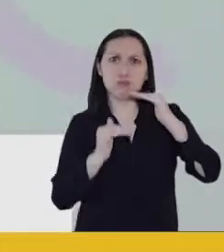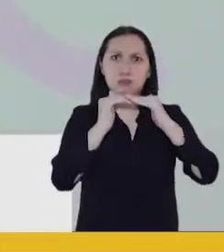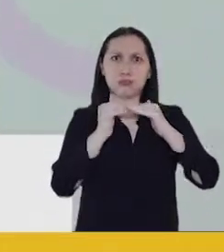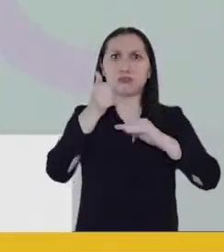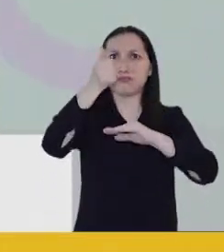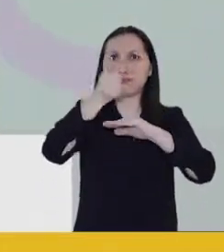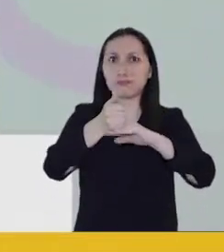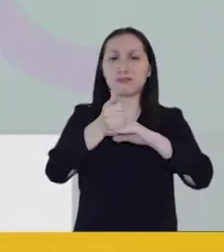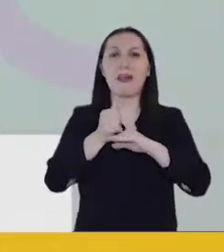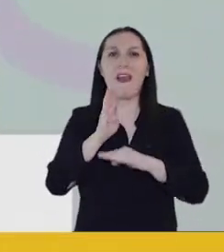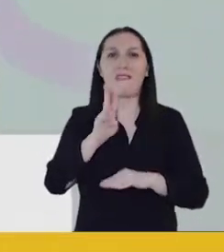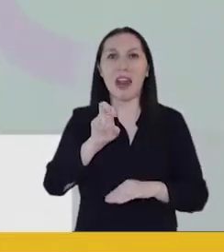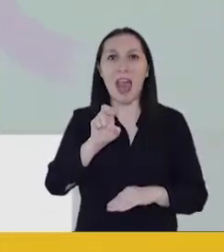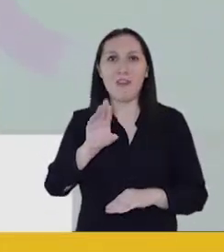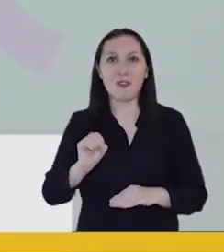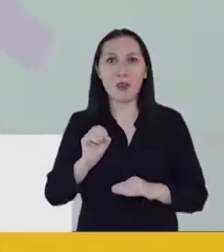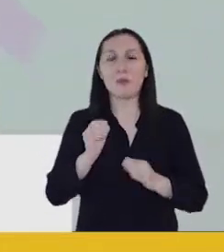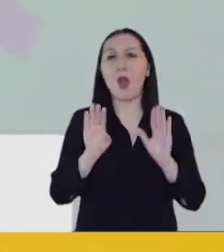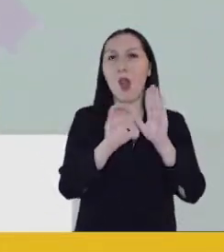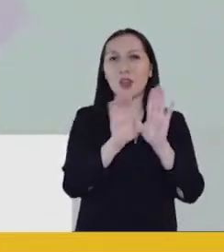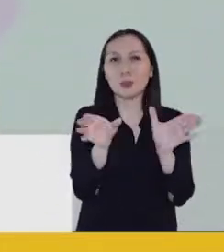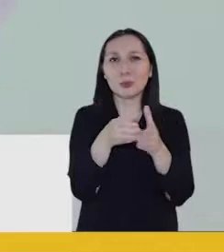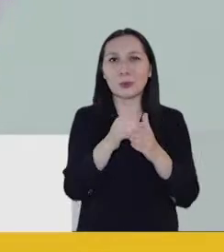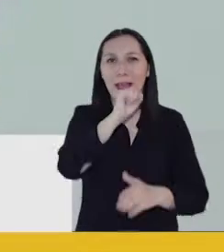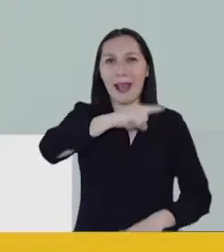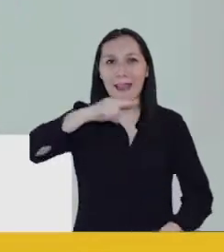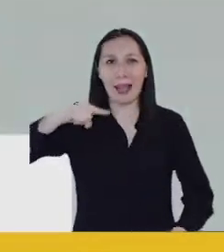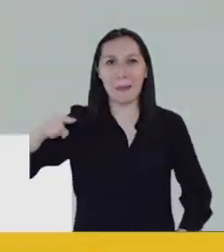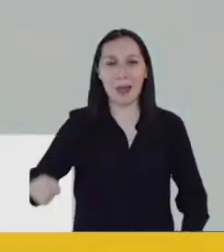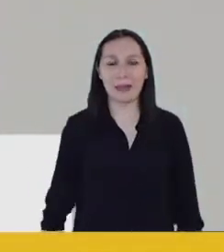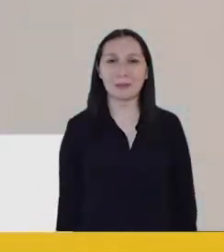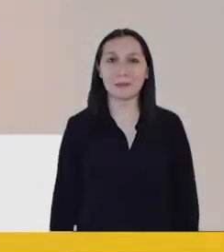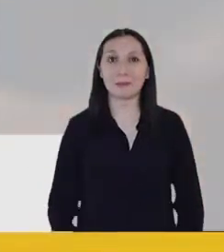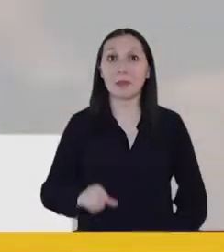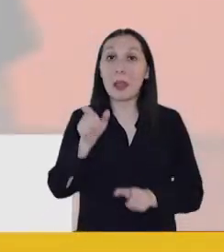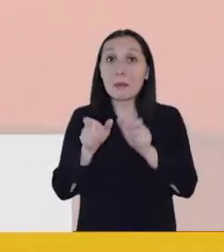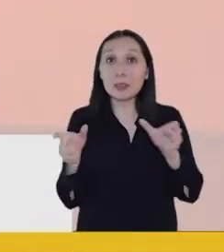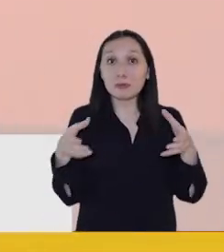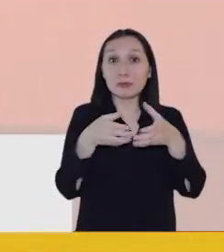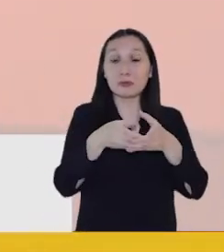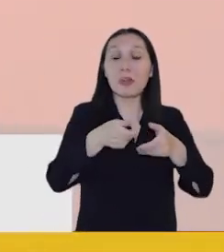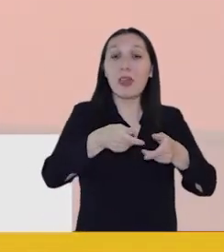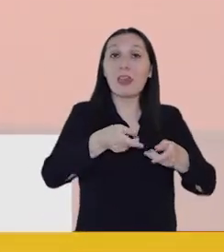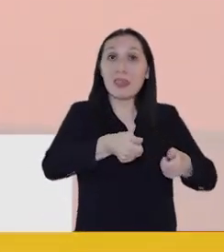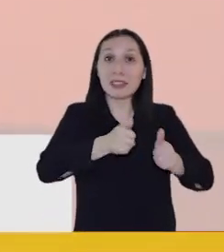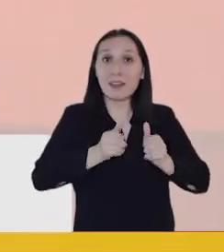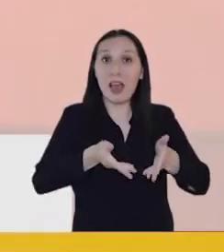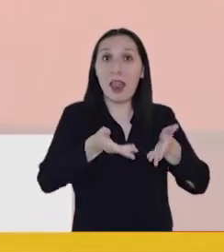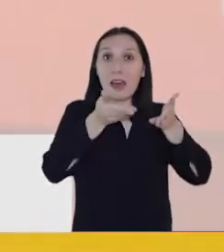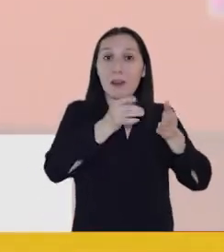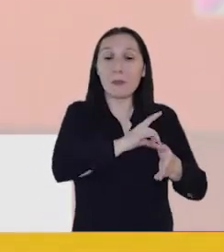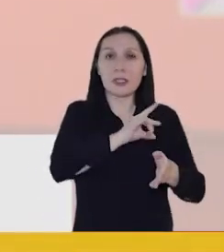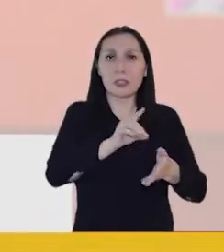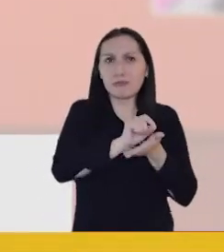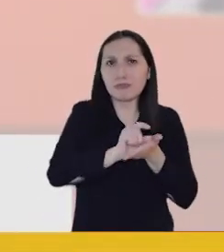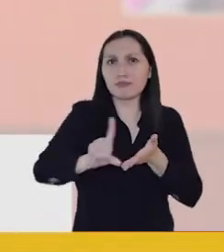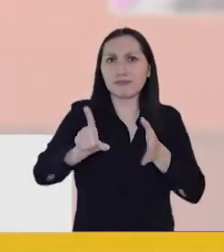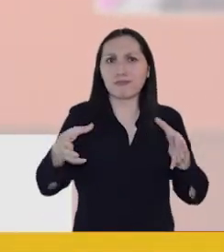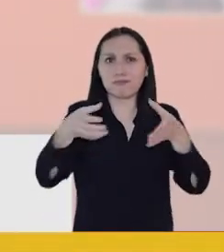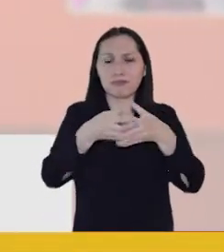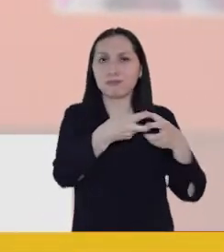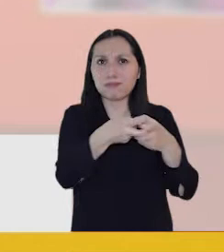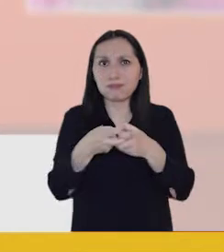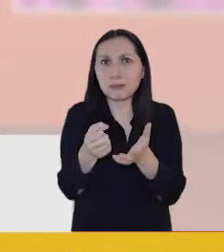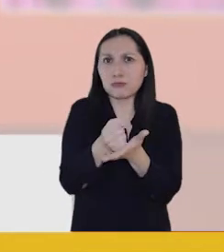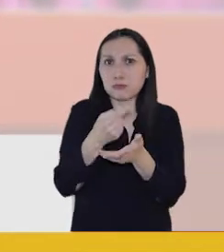soberano, Cristina Bravo Bassi, constituyente por Atacama. Los integrantes de Desafío Levantemos Chile, la Asociación de Emprendedores